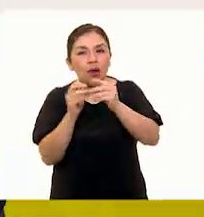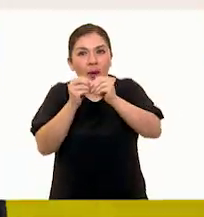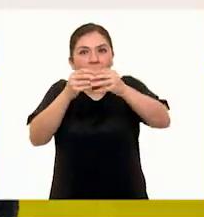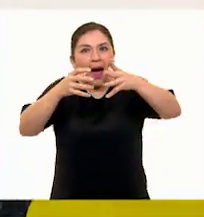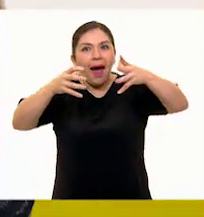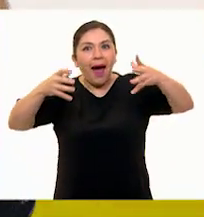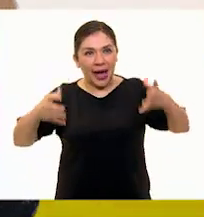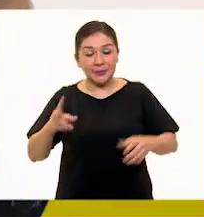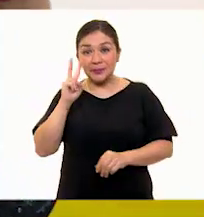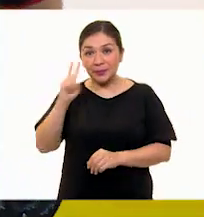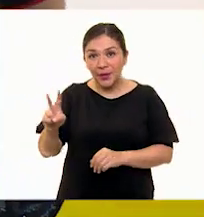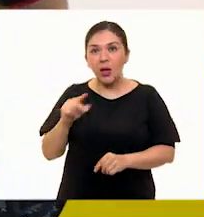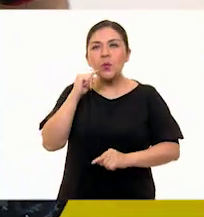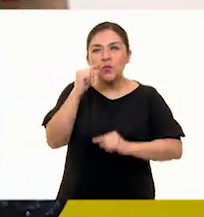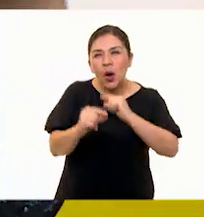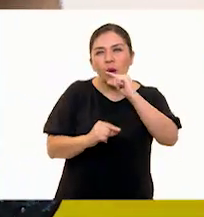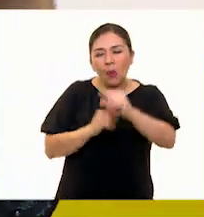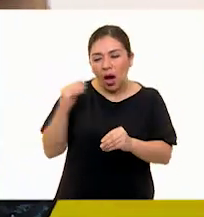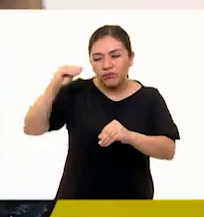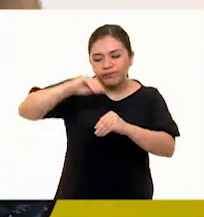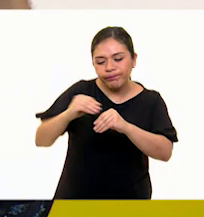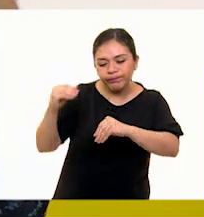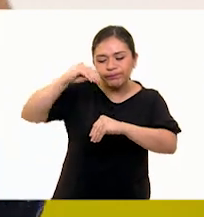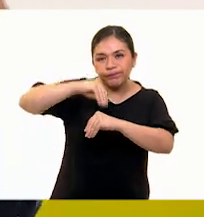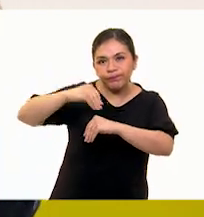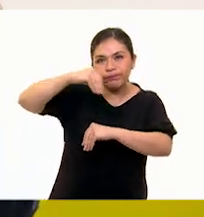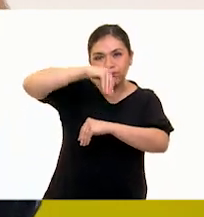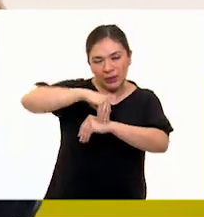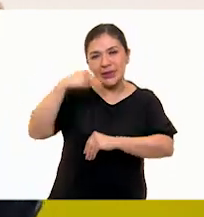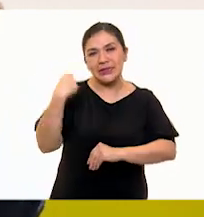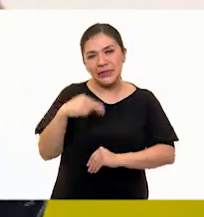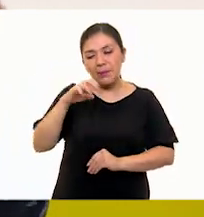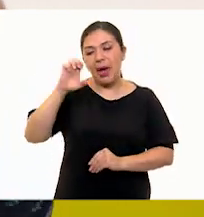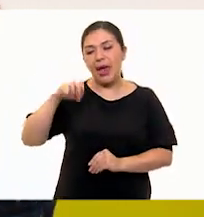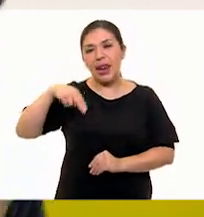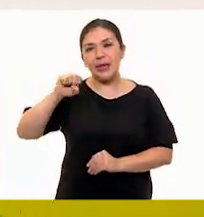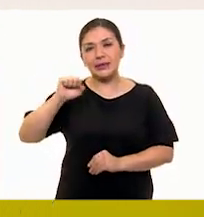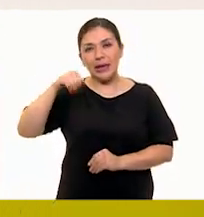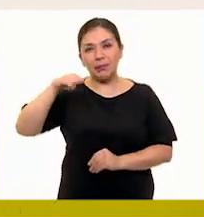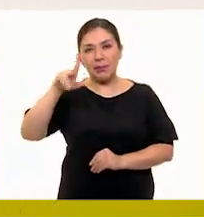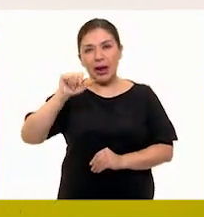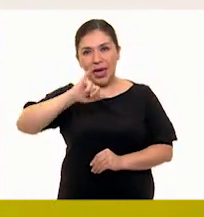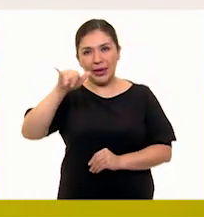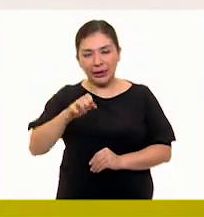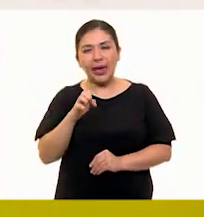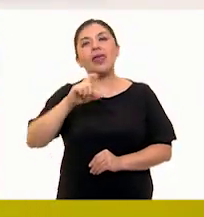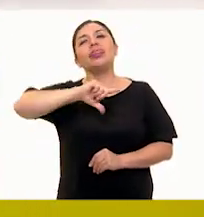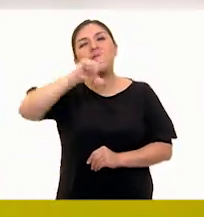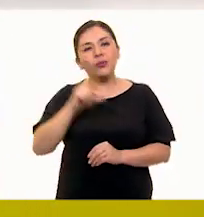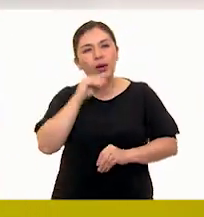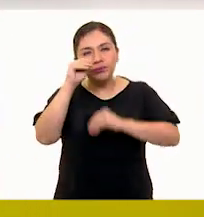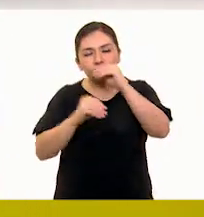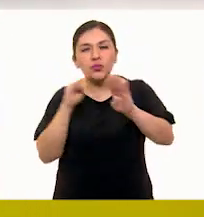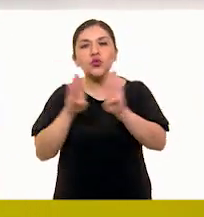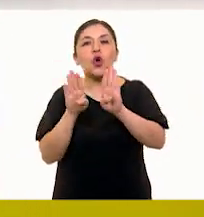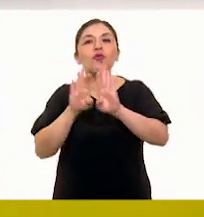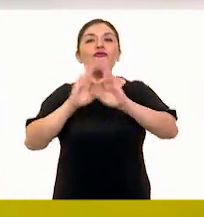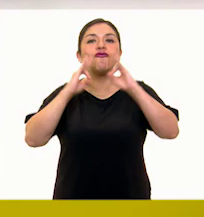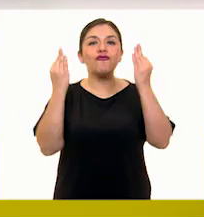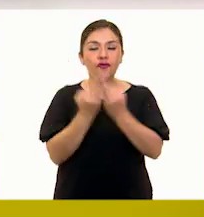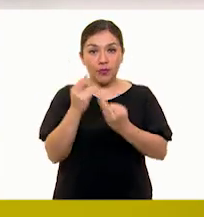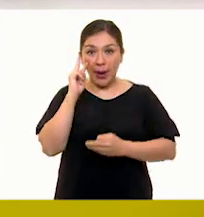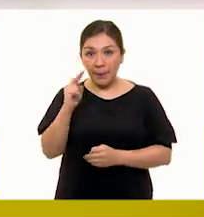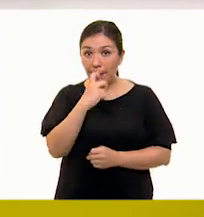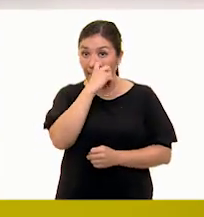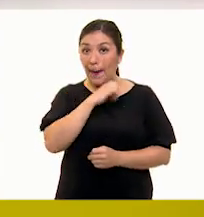lo va a ensamblar ensamblando, por eso es esta técnica de ensamblaje y ahí le va dando forma. Aquí son dos elementos que van